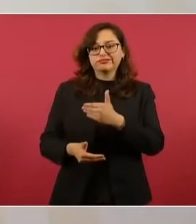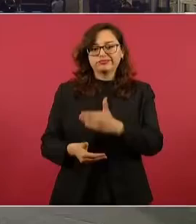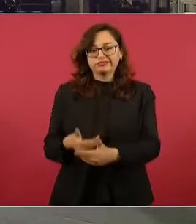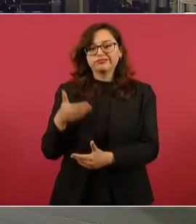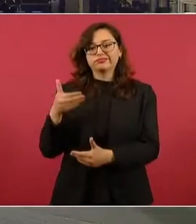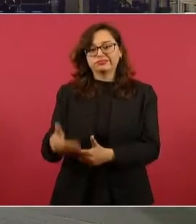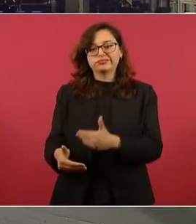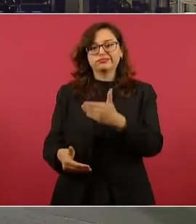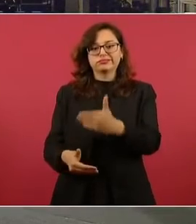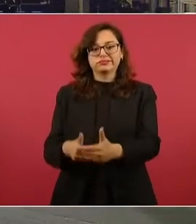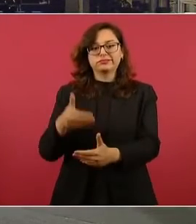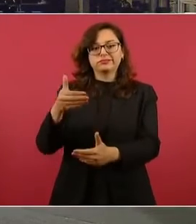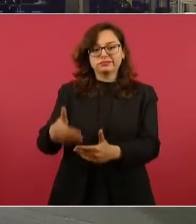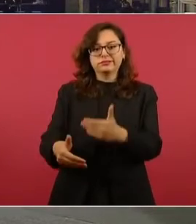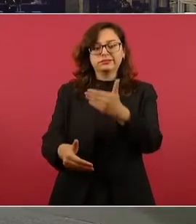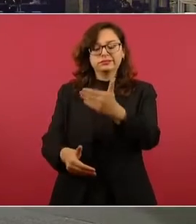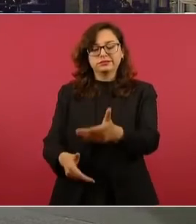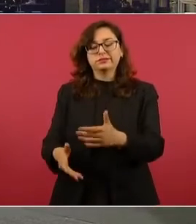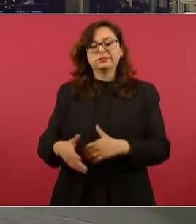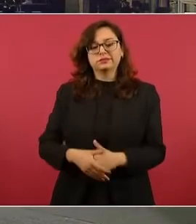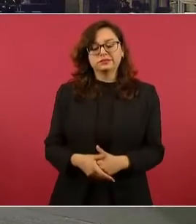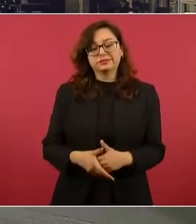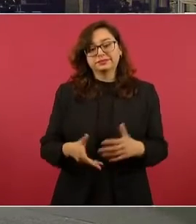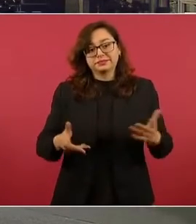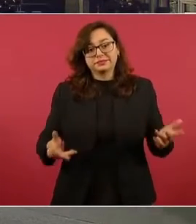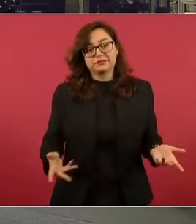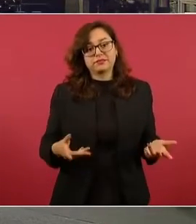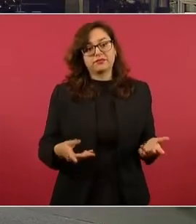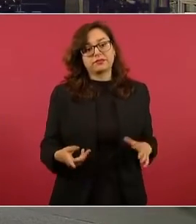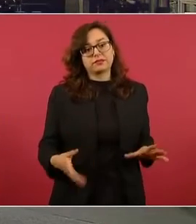todos los periodistas esos en contra,